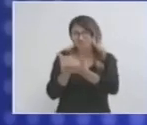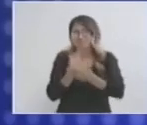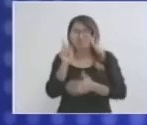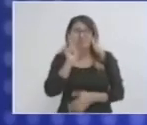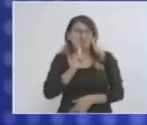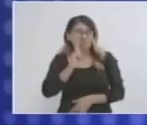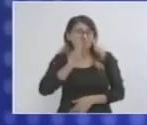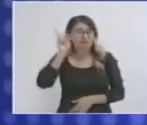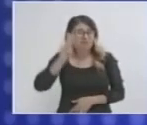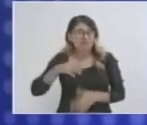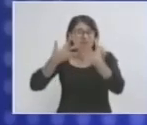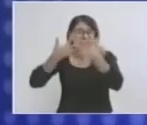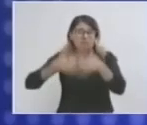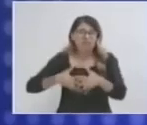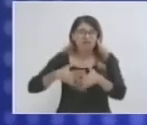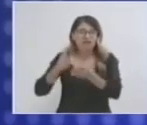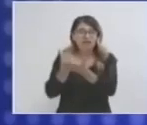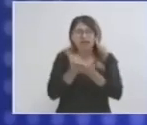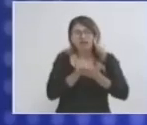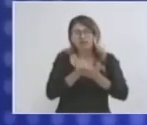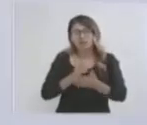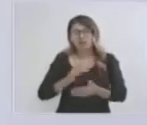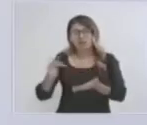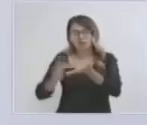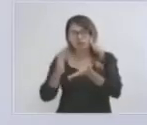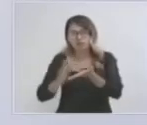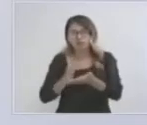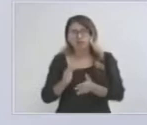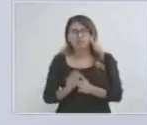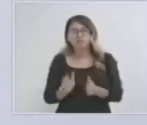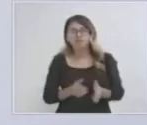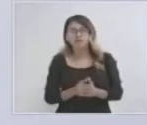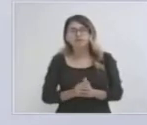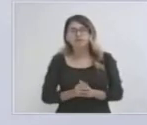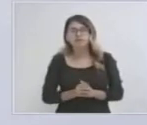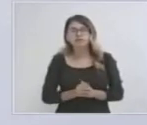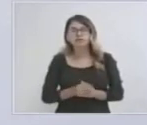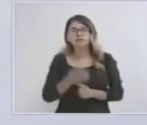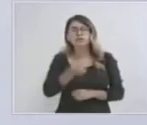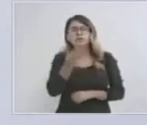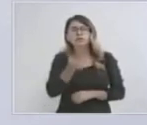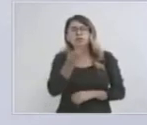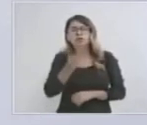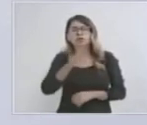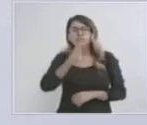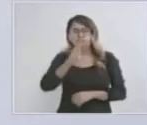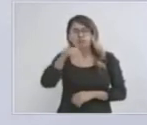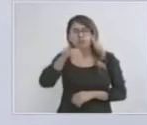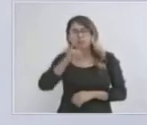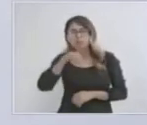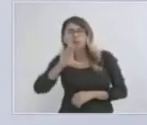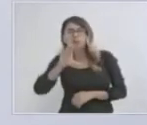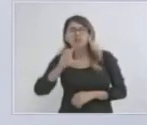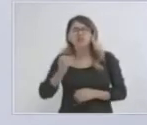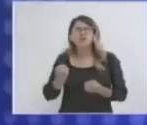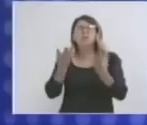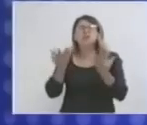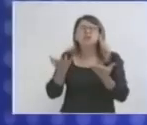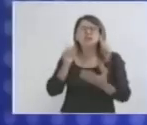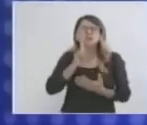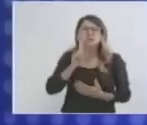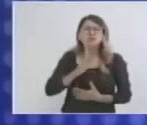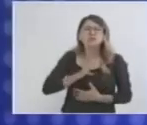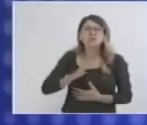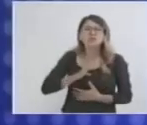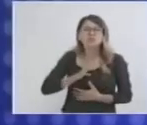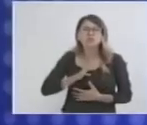tener ahí las mujeres con todo el empuje. ¿Qué porcentaje en esta parte de CEMIC son mujeres? La verdad no tengo el